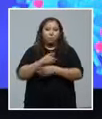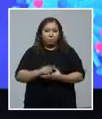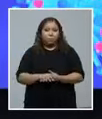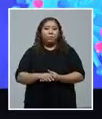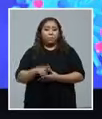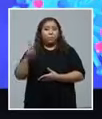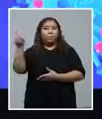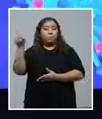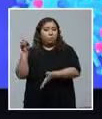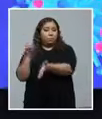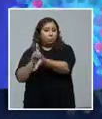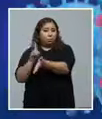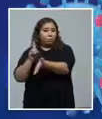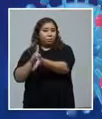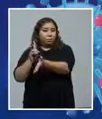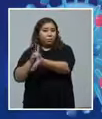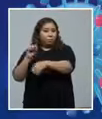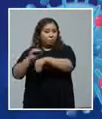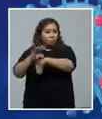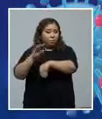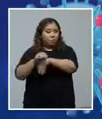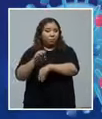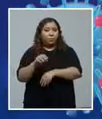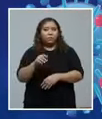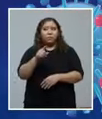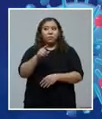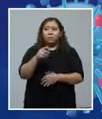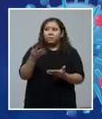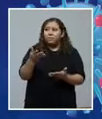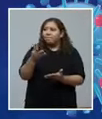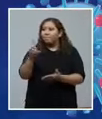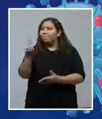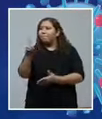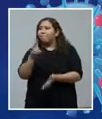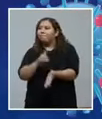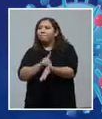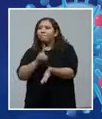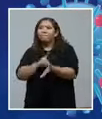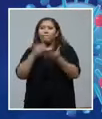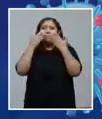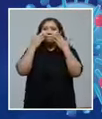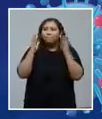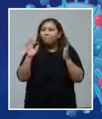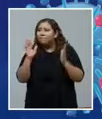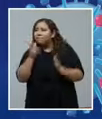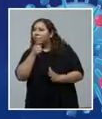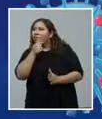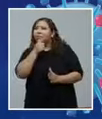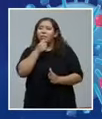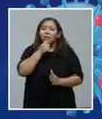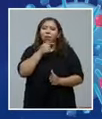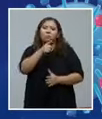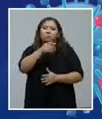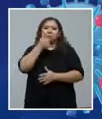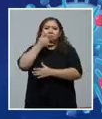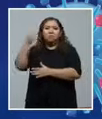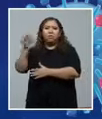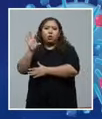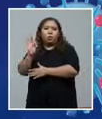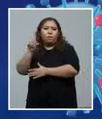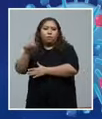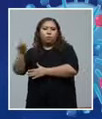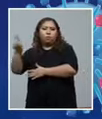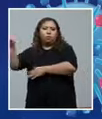médico. Llame al 911, donde un grupo de médicos le va a orientar sobre qué hacer, sobre qué tomar o sobre qué